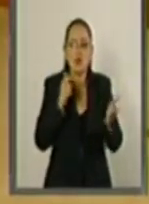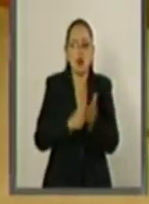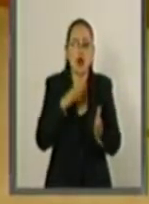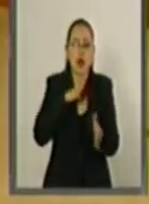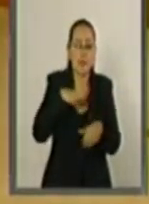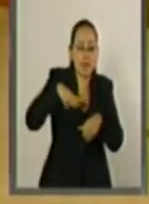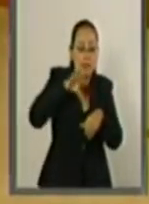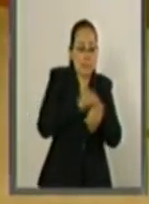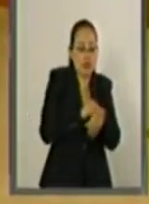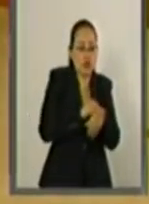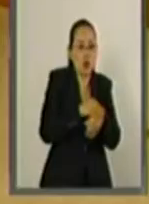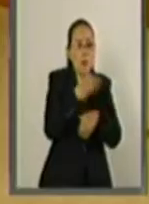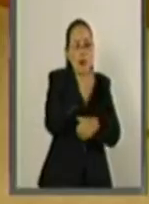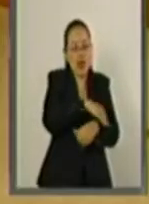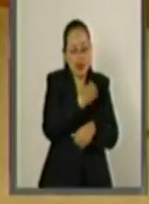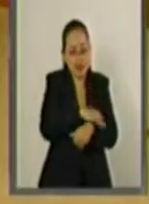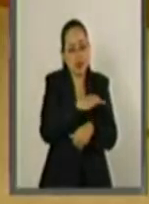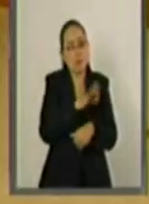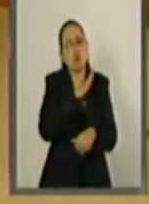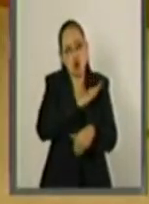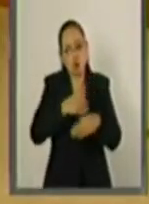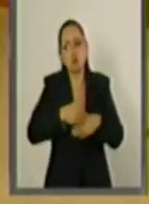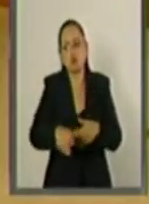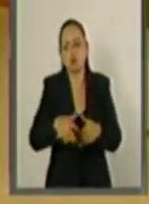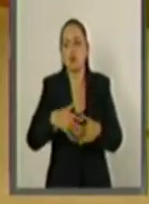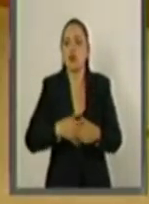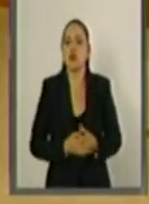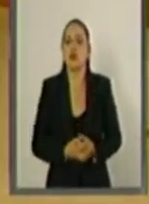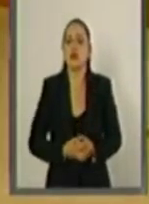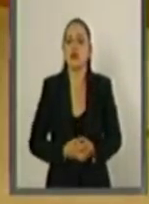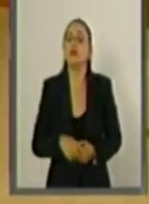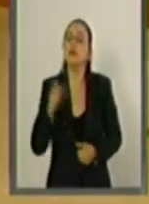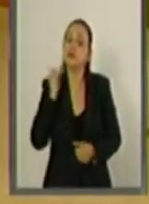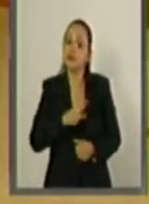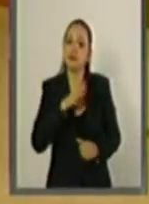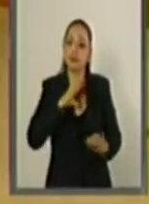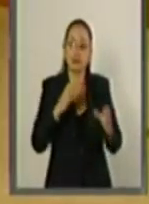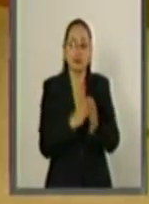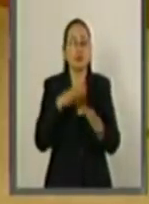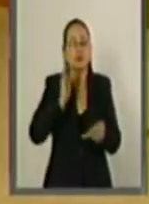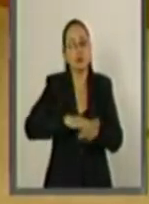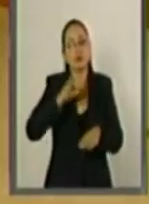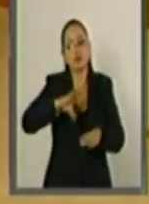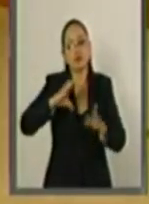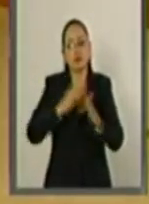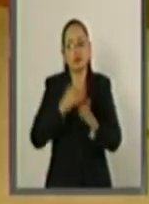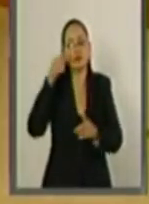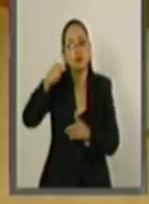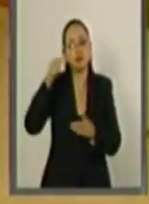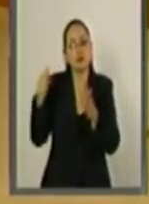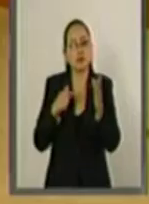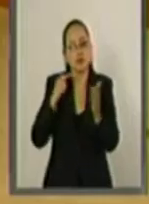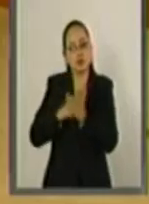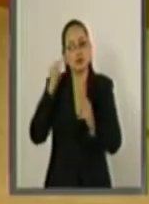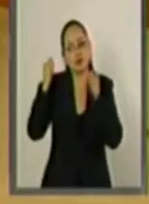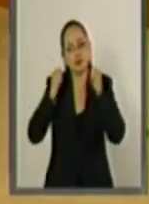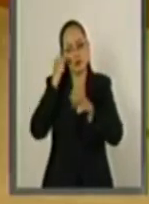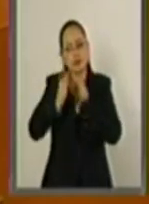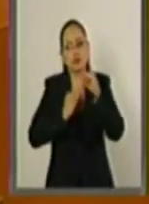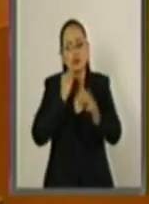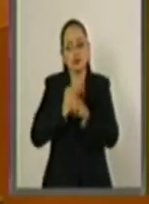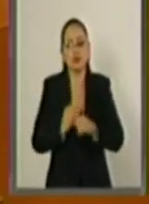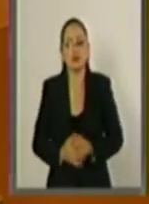permisos provisionales. Se incrementa así la atracción de México como un destino turístico internacional.